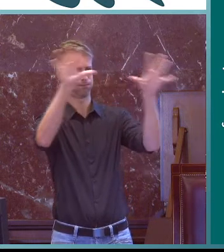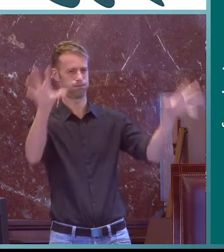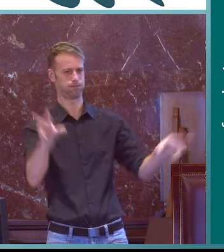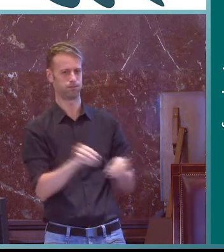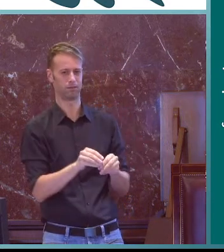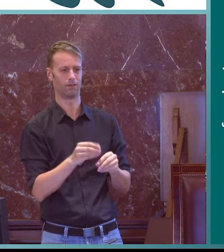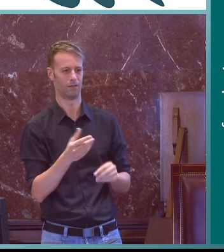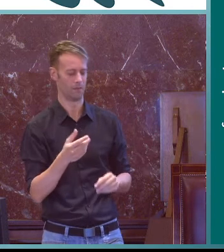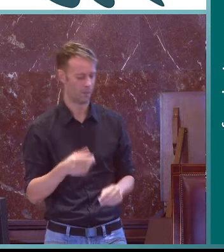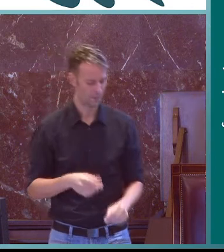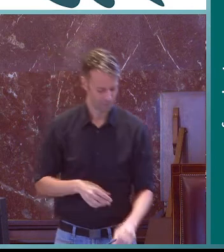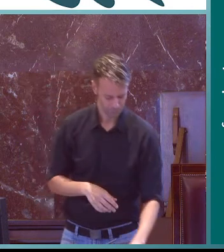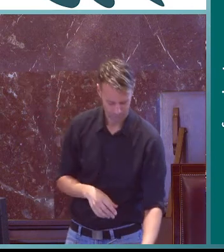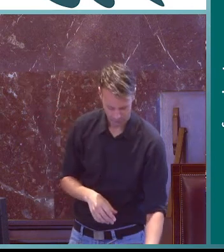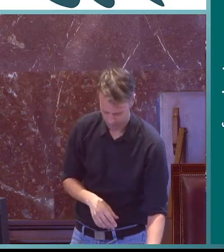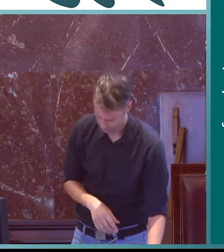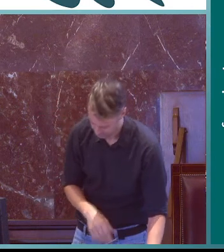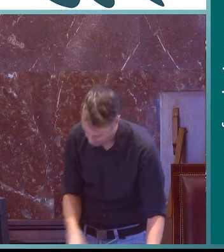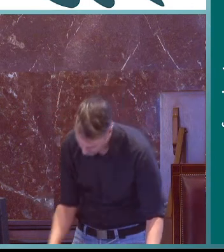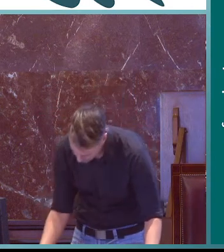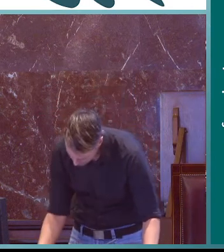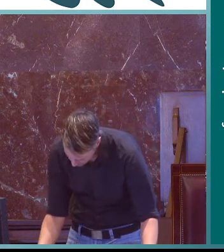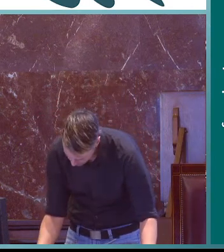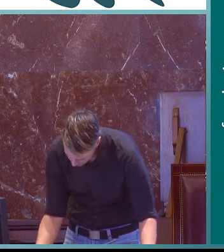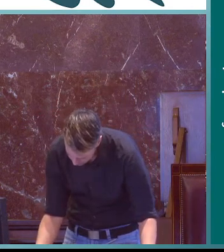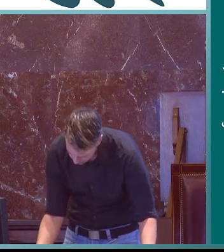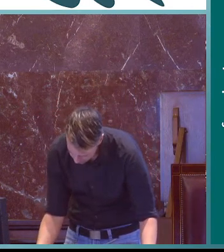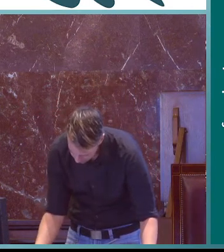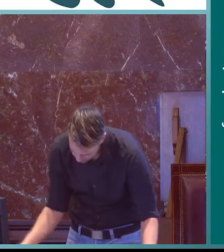de que había que trabajar de una forma global.